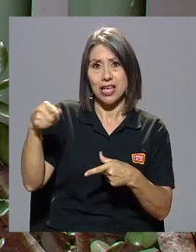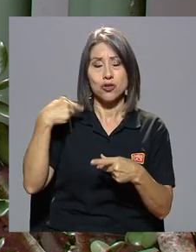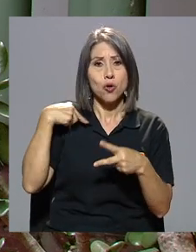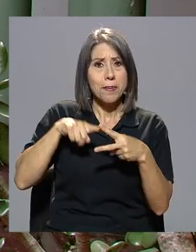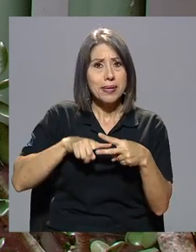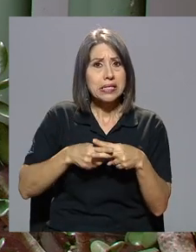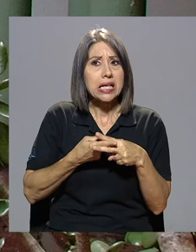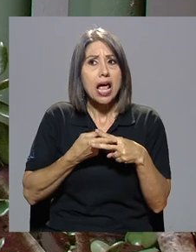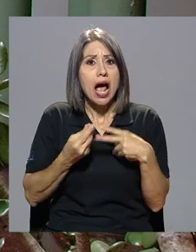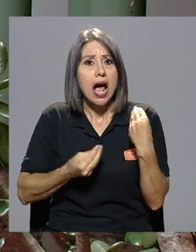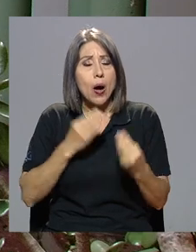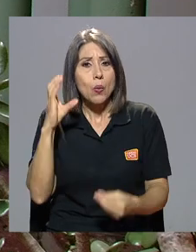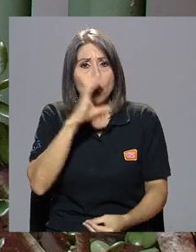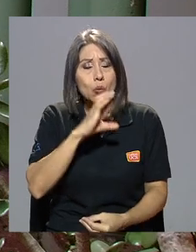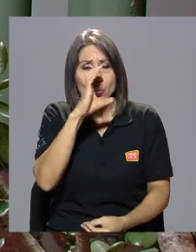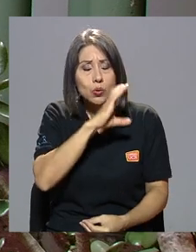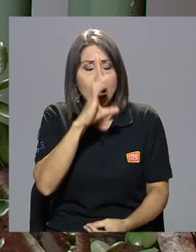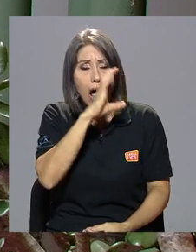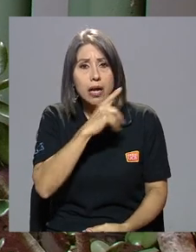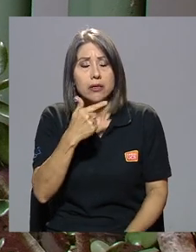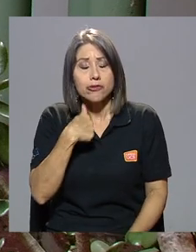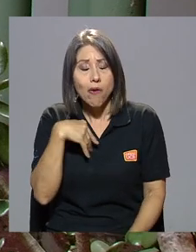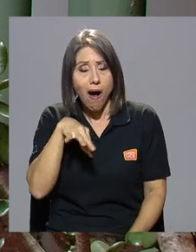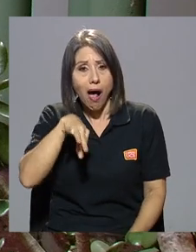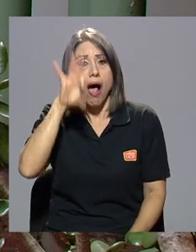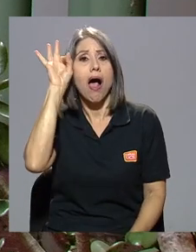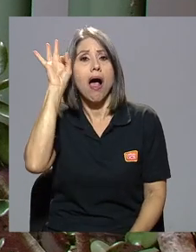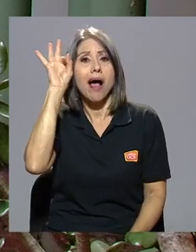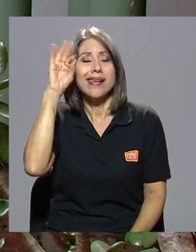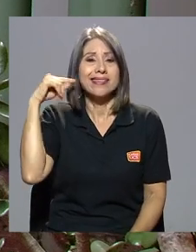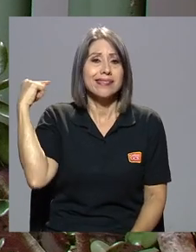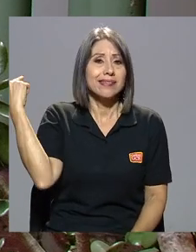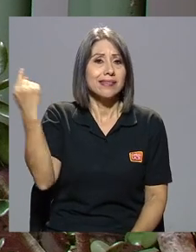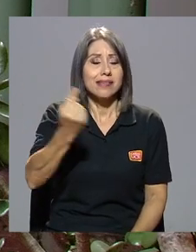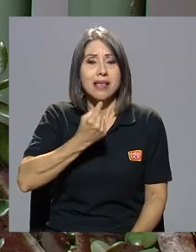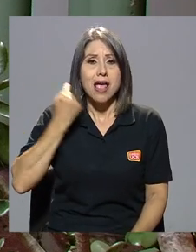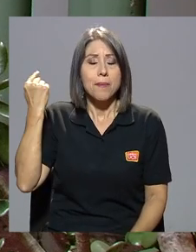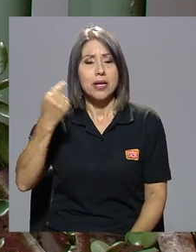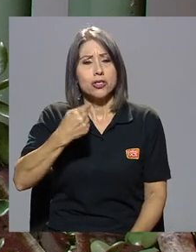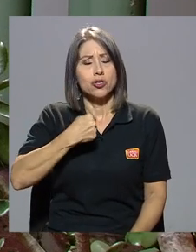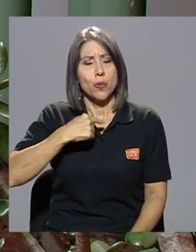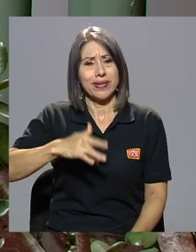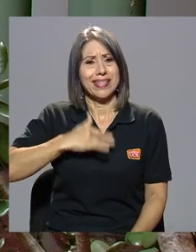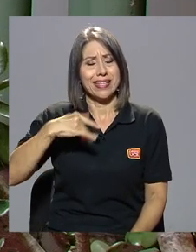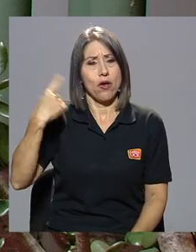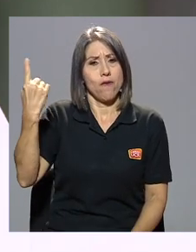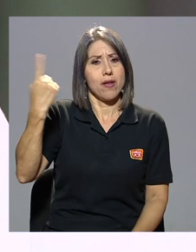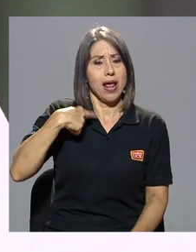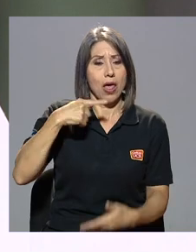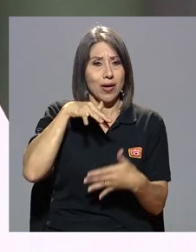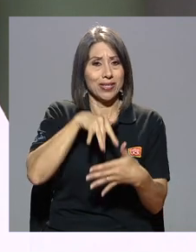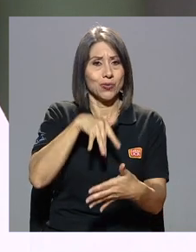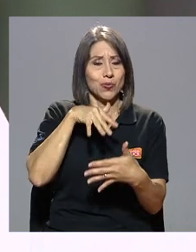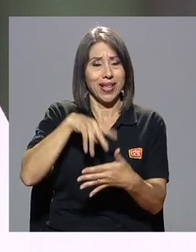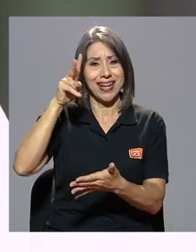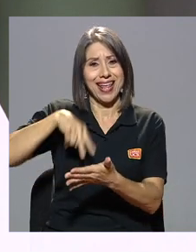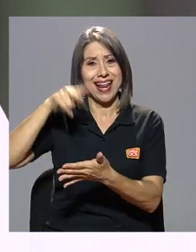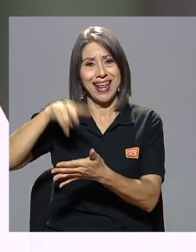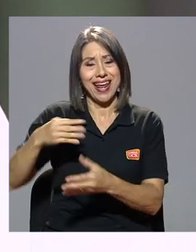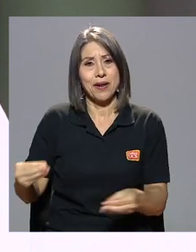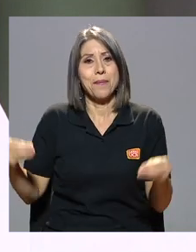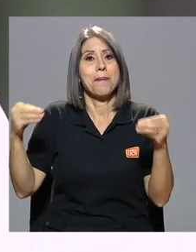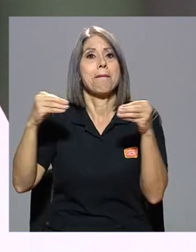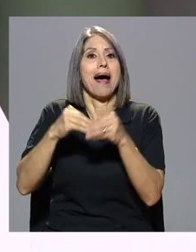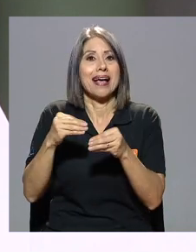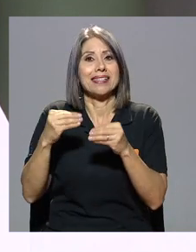yo empecé a buscar y me topé con esto. Y siempre me vi obligado a estudiar y a leer un poco más de lo que